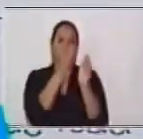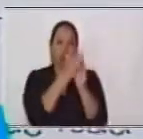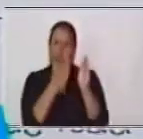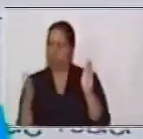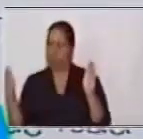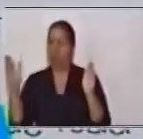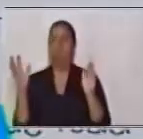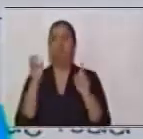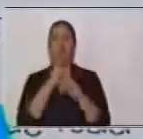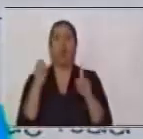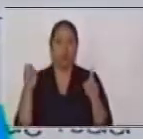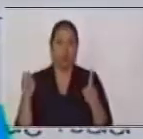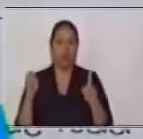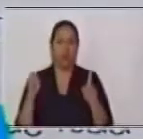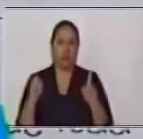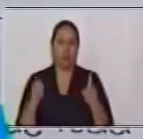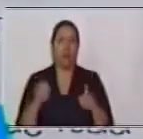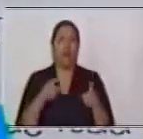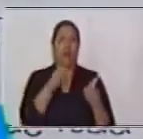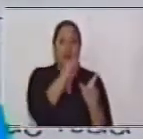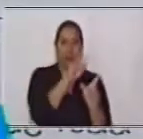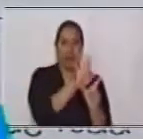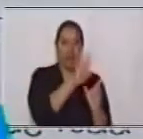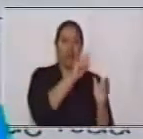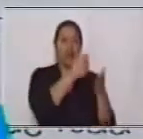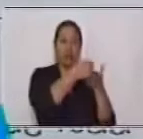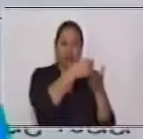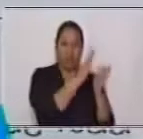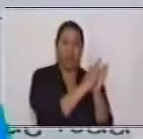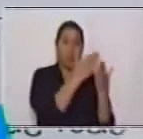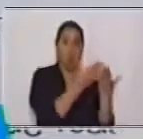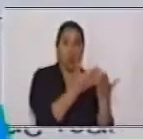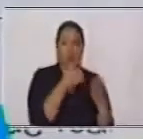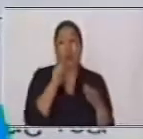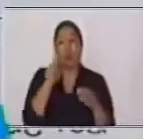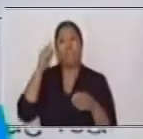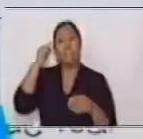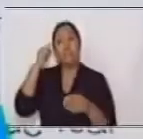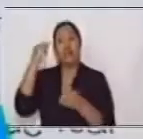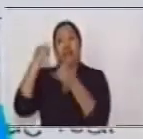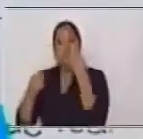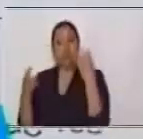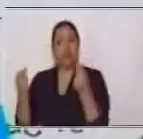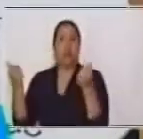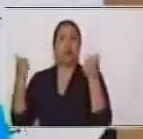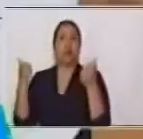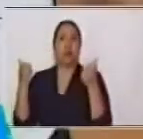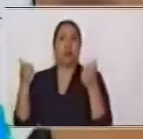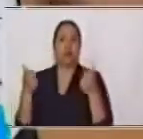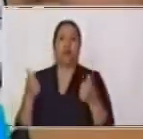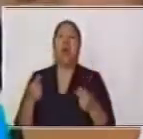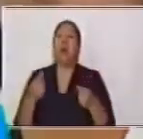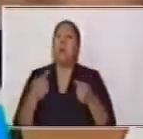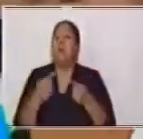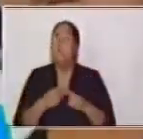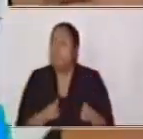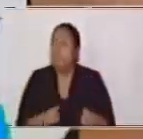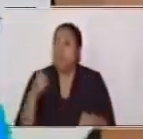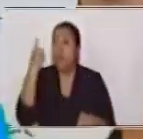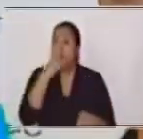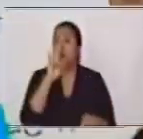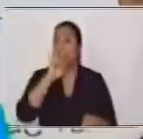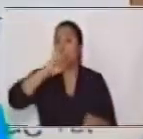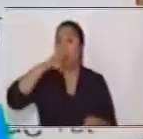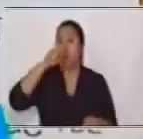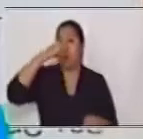cuaderno, pensó que terminaría pronto. Aunque el sujeto no esté como un sustantivo,